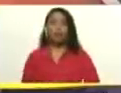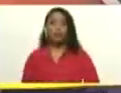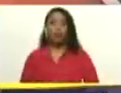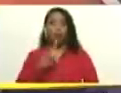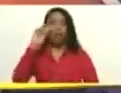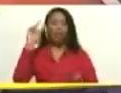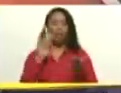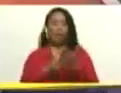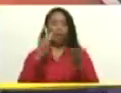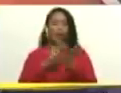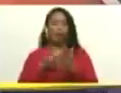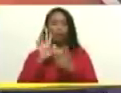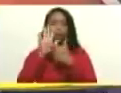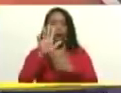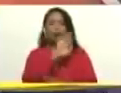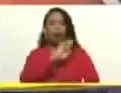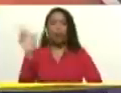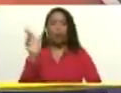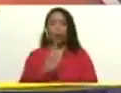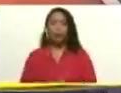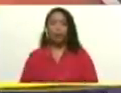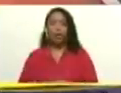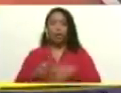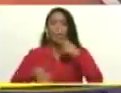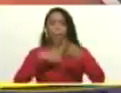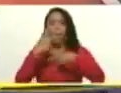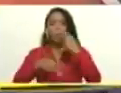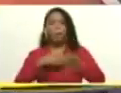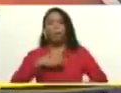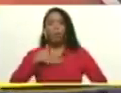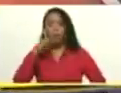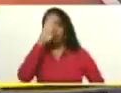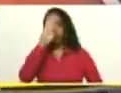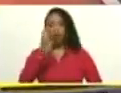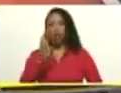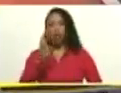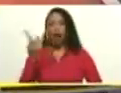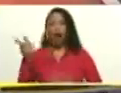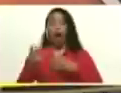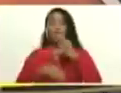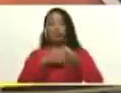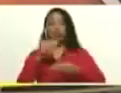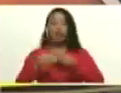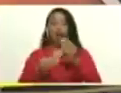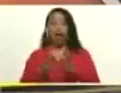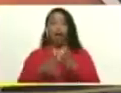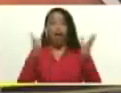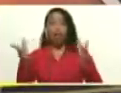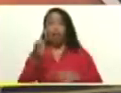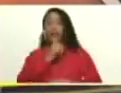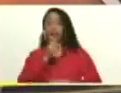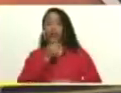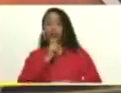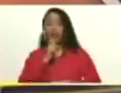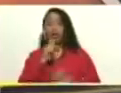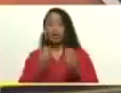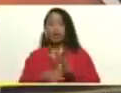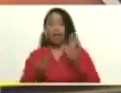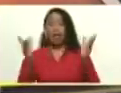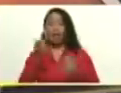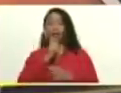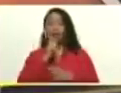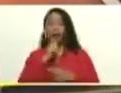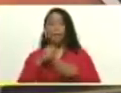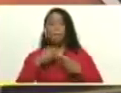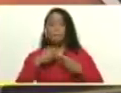una verdadera república y sus políticas podían ir dirigidas a crear grandes riquezas y que las grandes riquezas